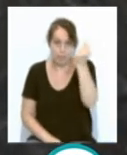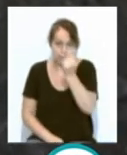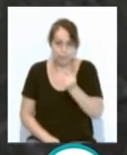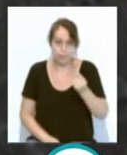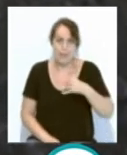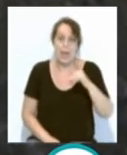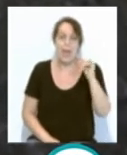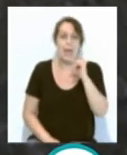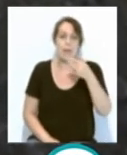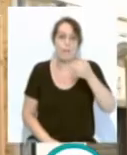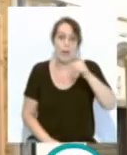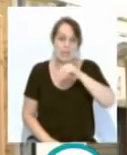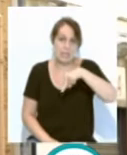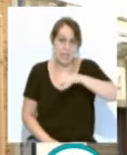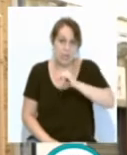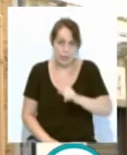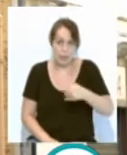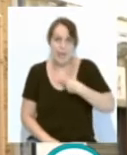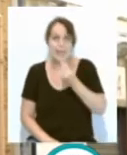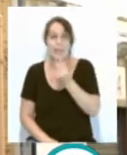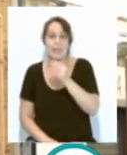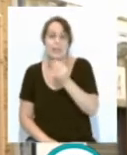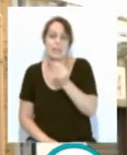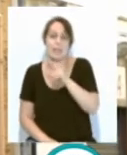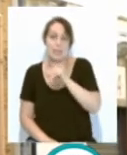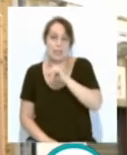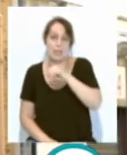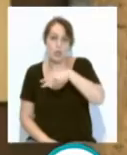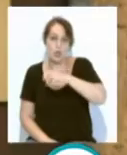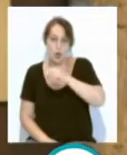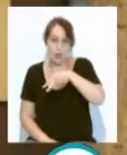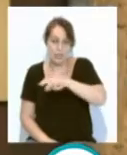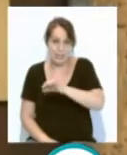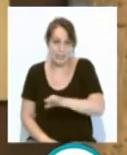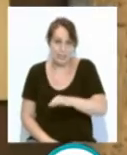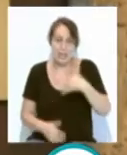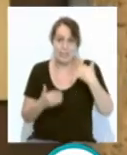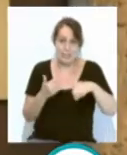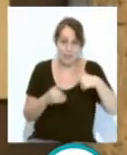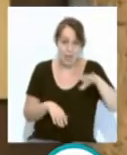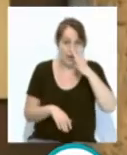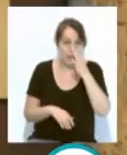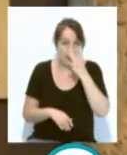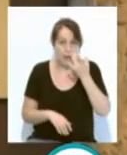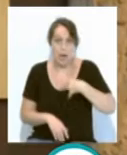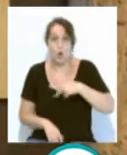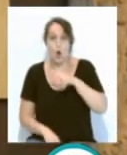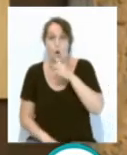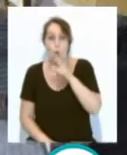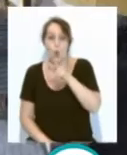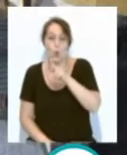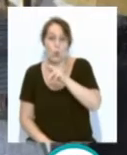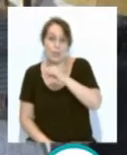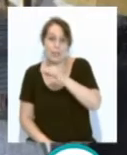Ibáñez de Bien Despachado, Juan Antonio Quiñones de Cádiz Noticias, Francis Sevilla Pécil en Carnaval, José María Hurtado